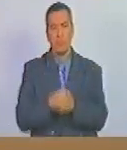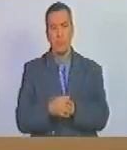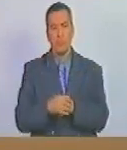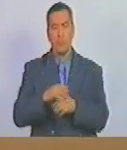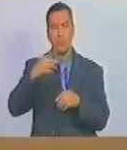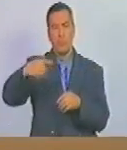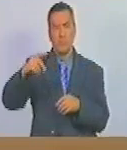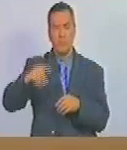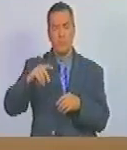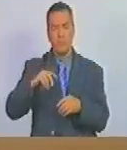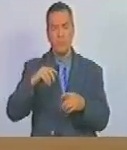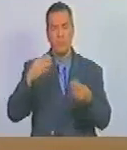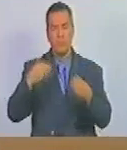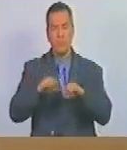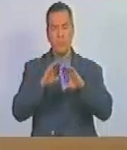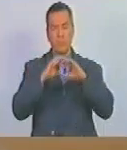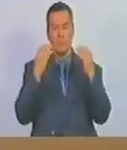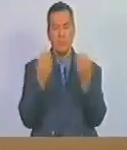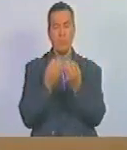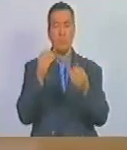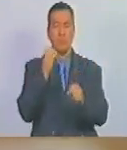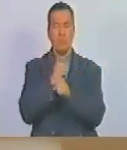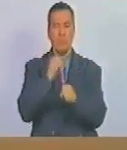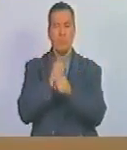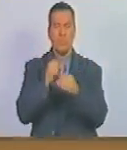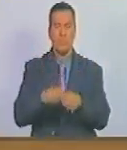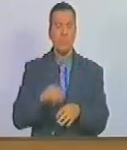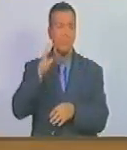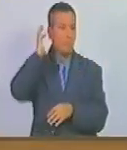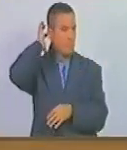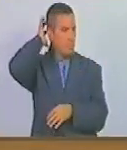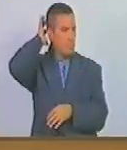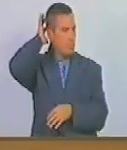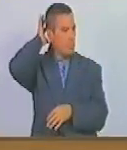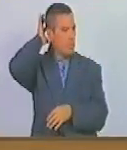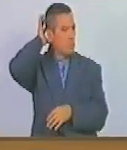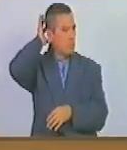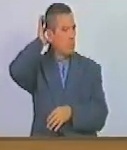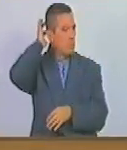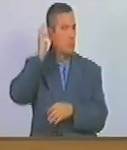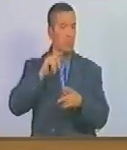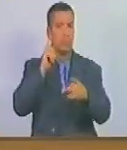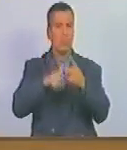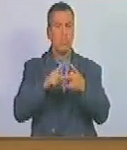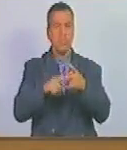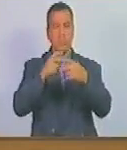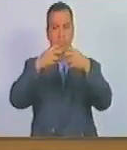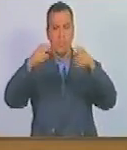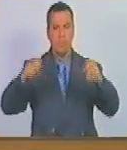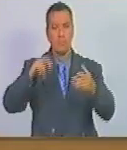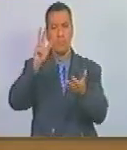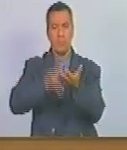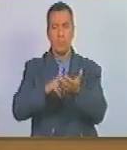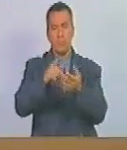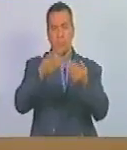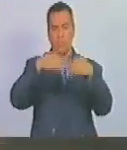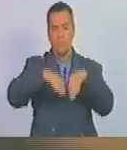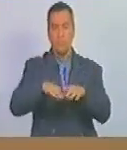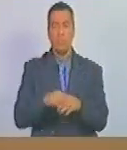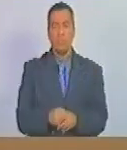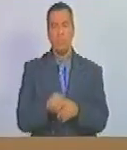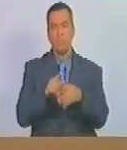derecho a la organización laboral esto se va a apreciar en consideración el acápice queda aprobado siguiente